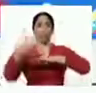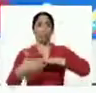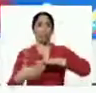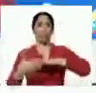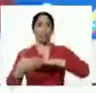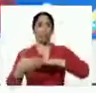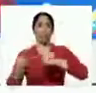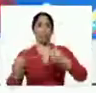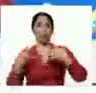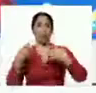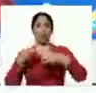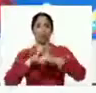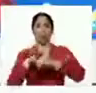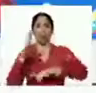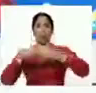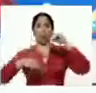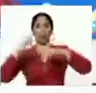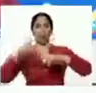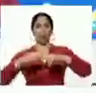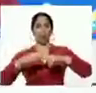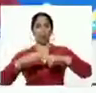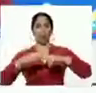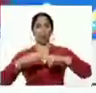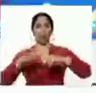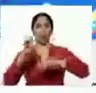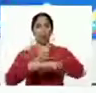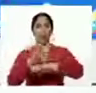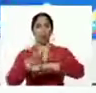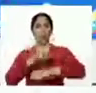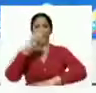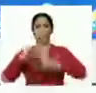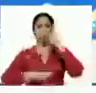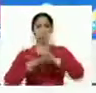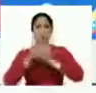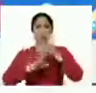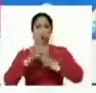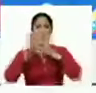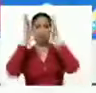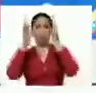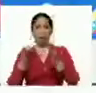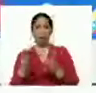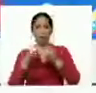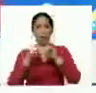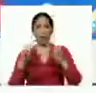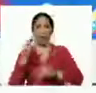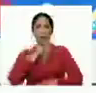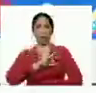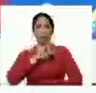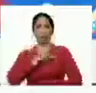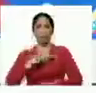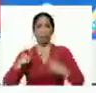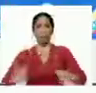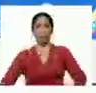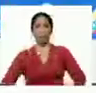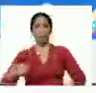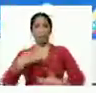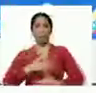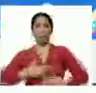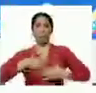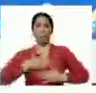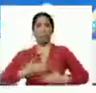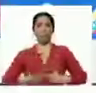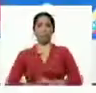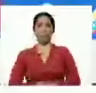a la construcción de una economía productiva real para una sociedad humanamente gratificante